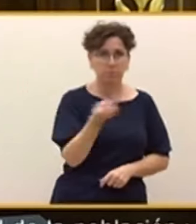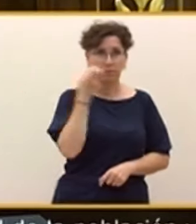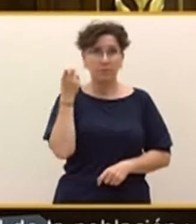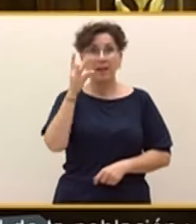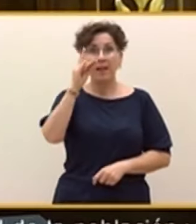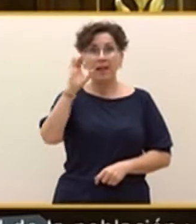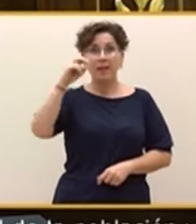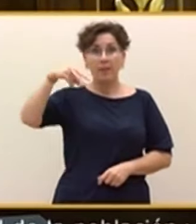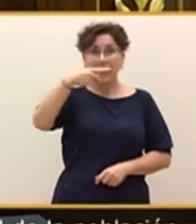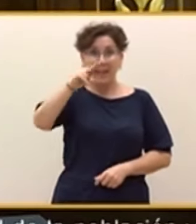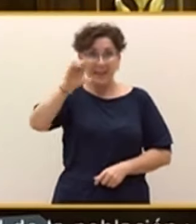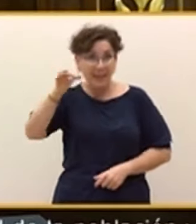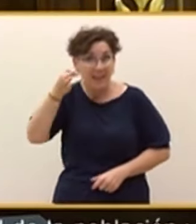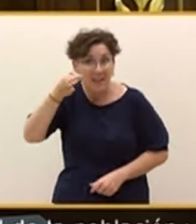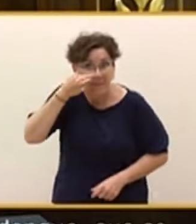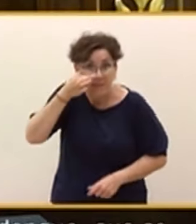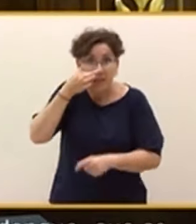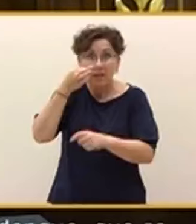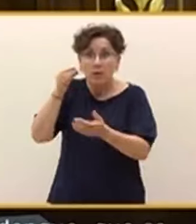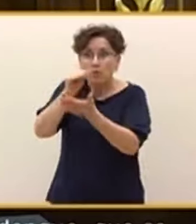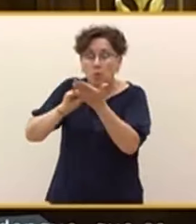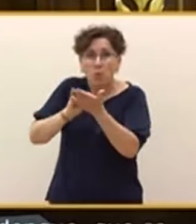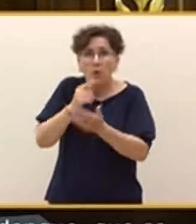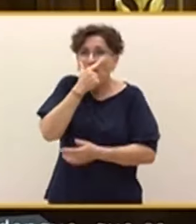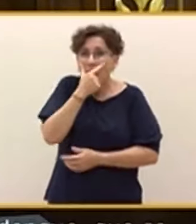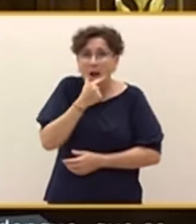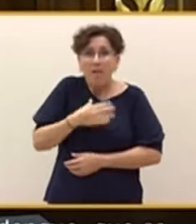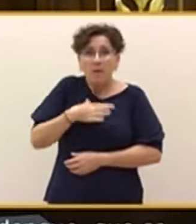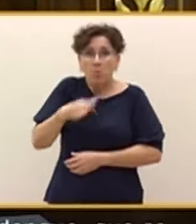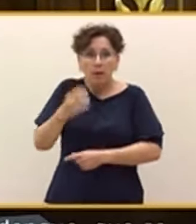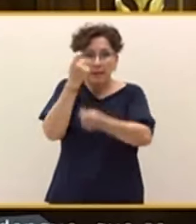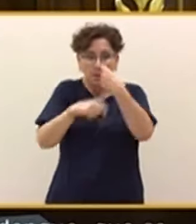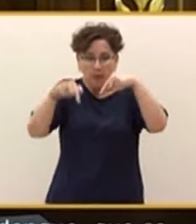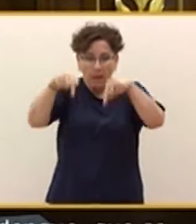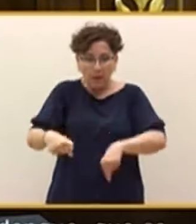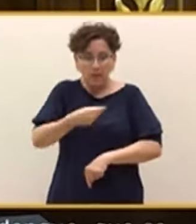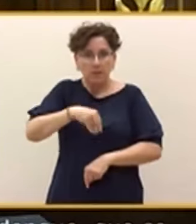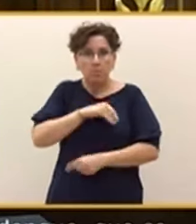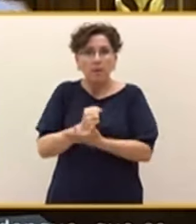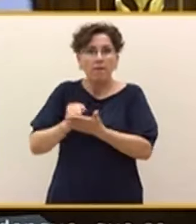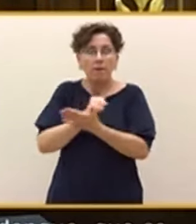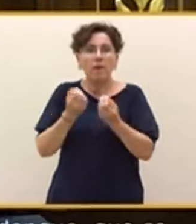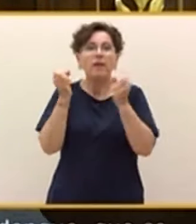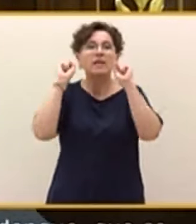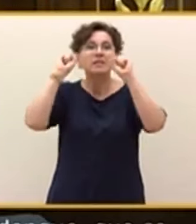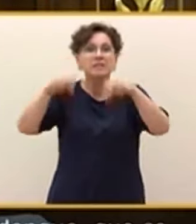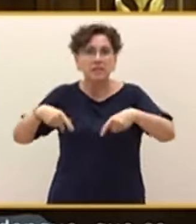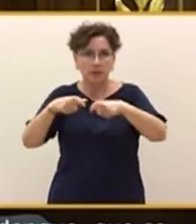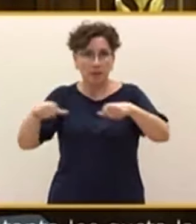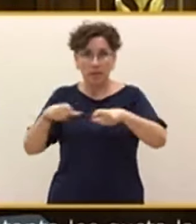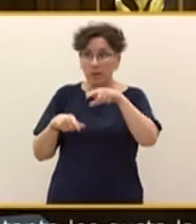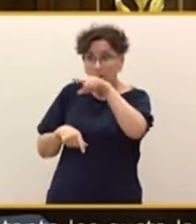cura con lo que se vende en una farmacia aquí sin receta. Así que si tanto les gusta la Argentina de Milley,